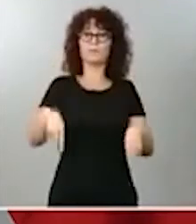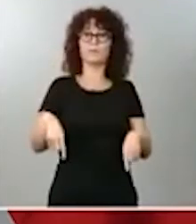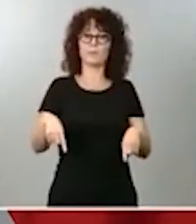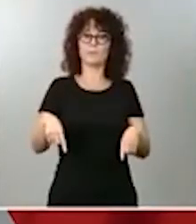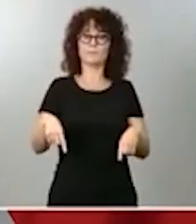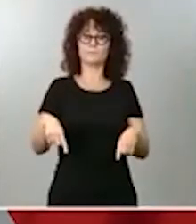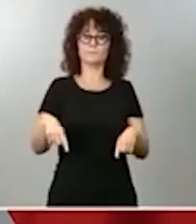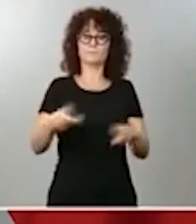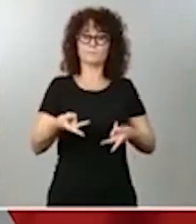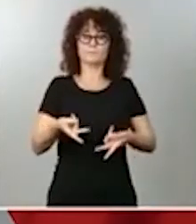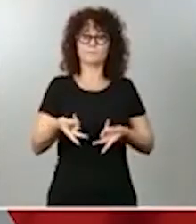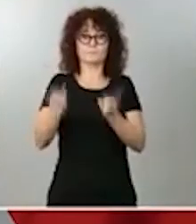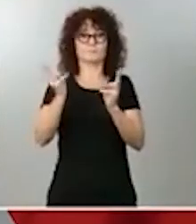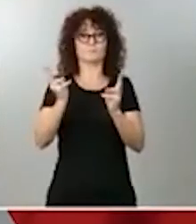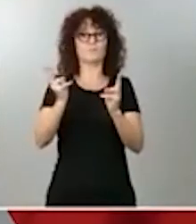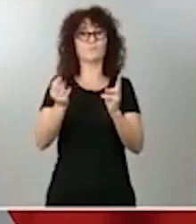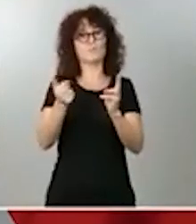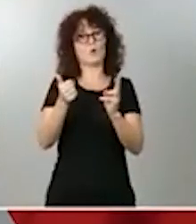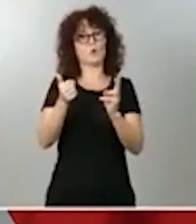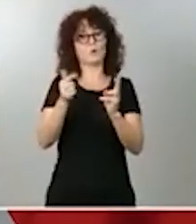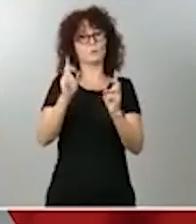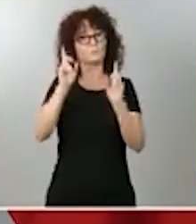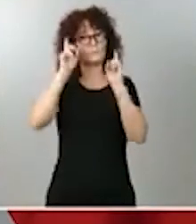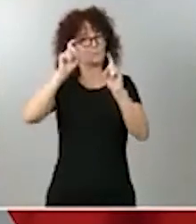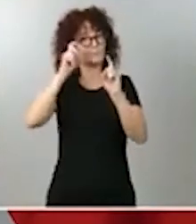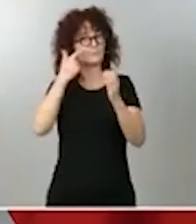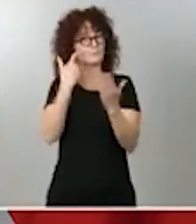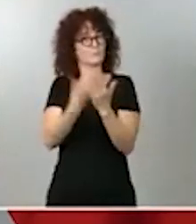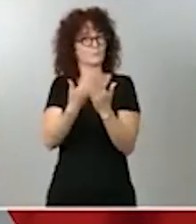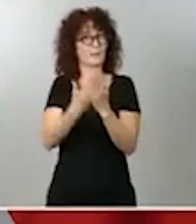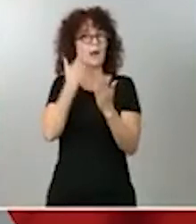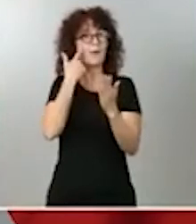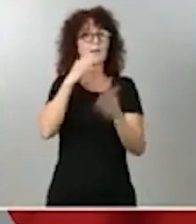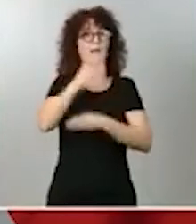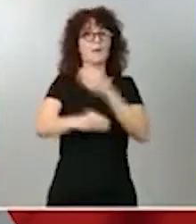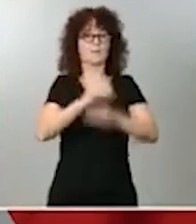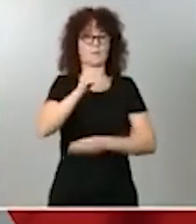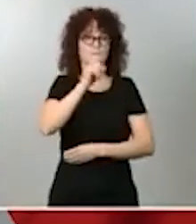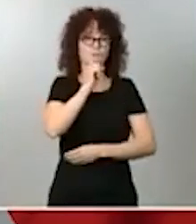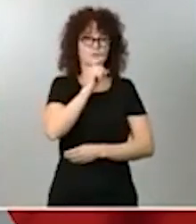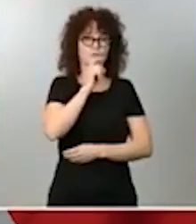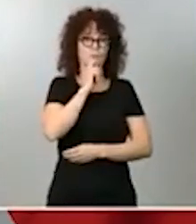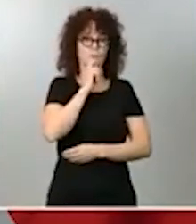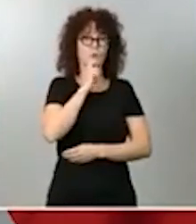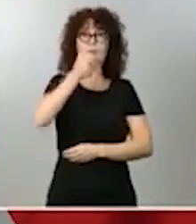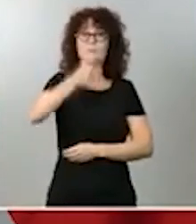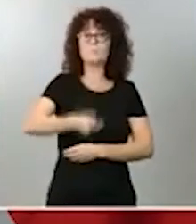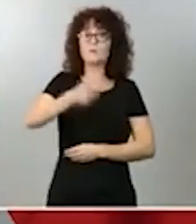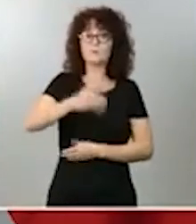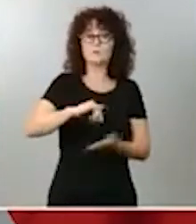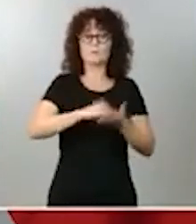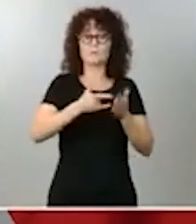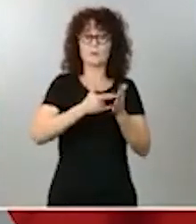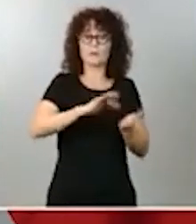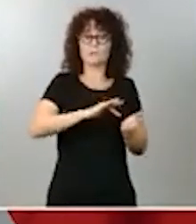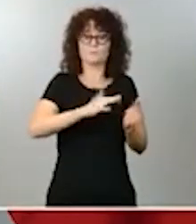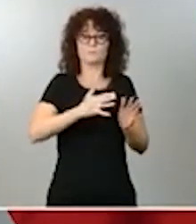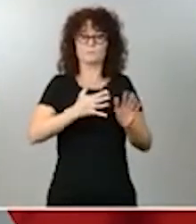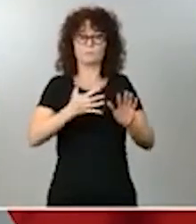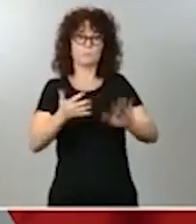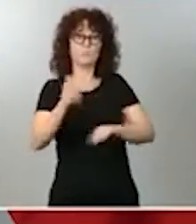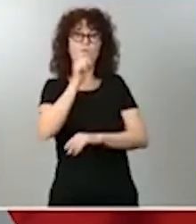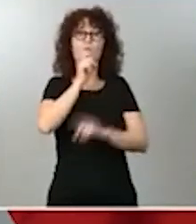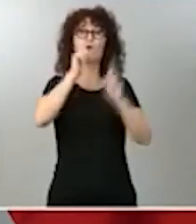carácter docente ver cómo se va a actuar. La clave es cómo se vayan desarrollando los planes y la clave es también las comisiones negociadoras.